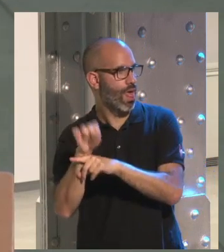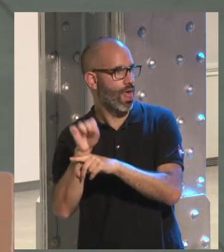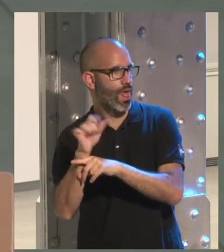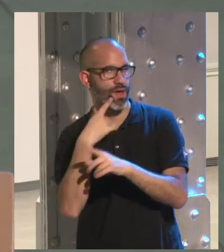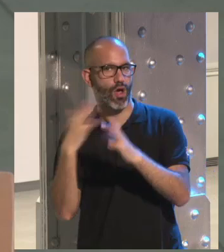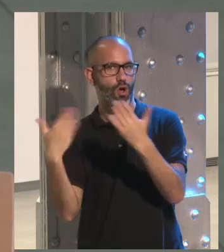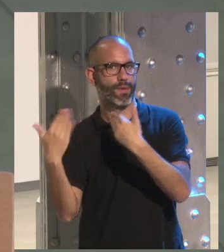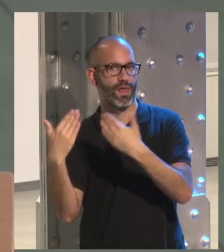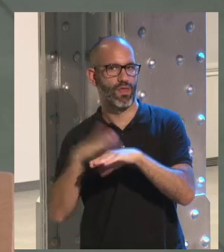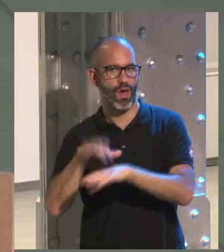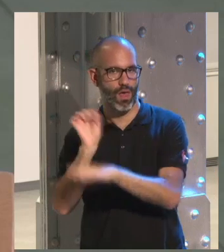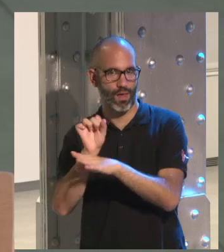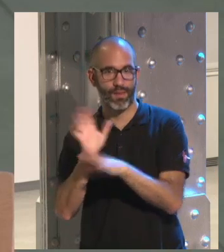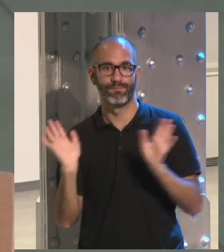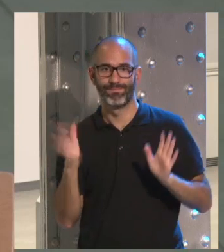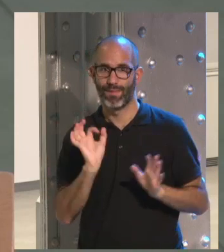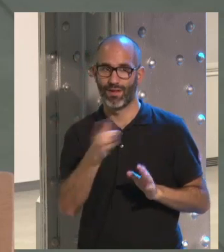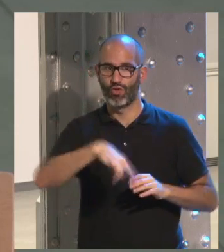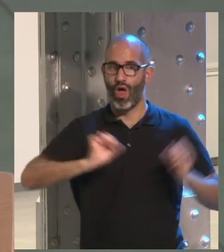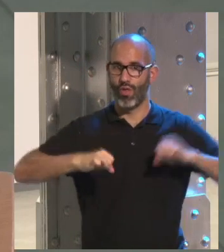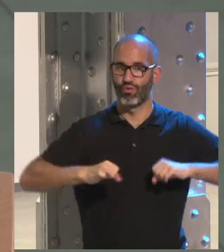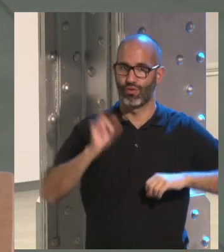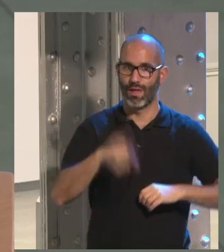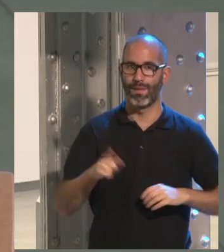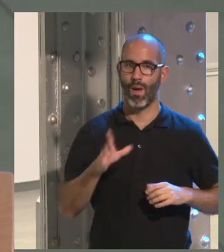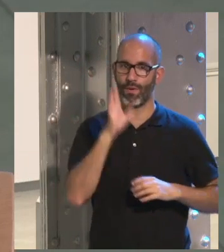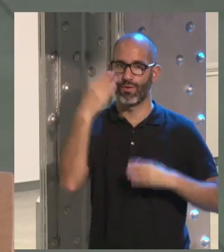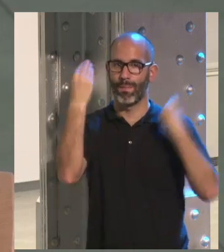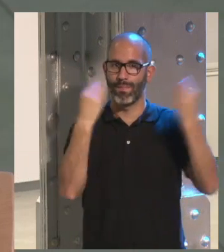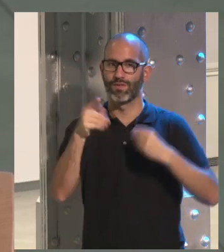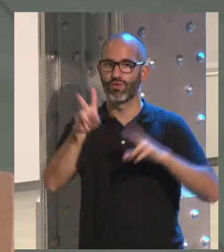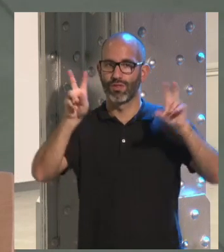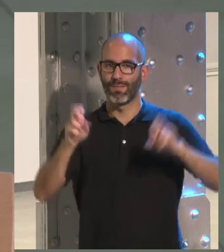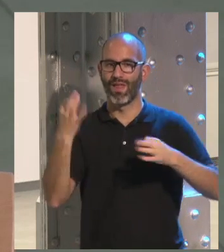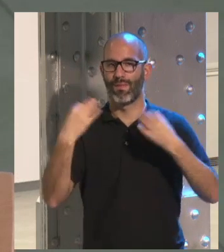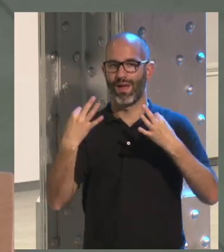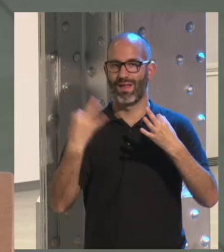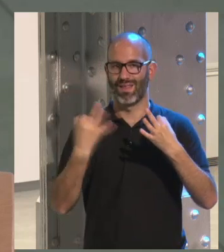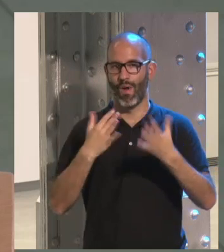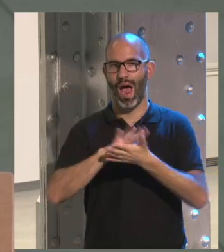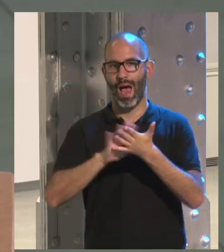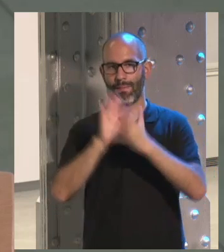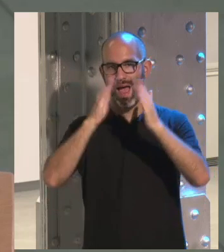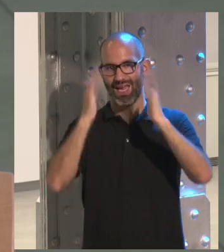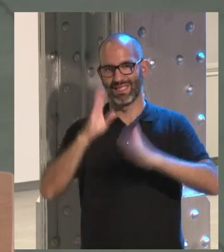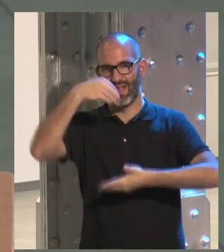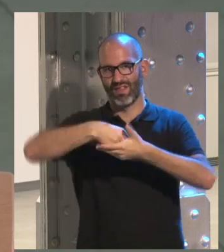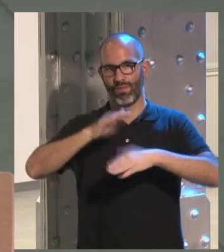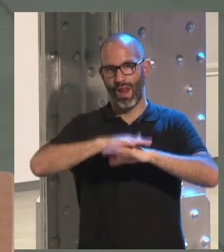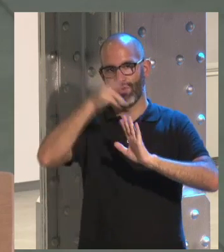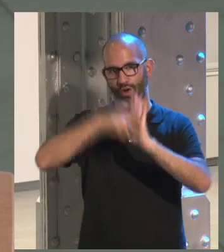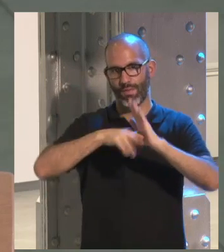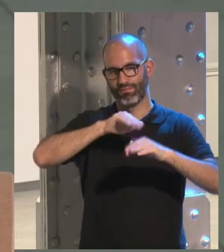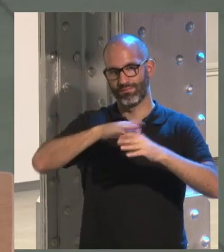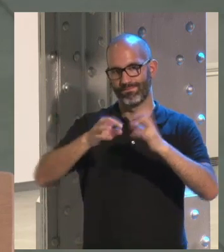la conversación de tu amigo entonces yo creo que es un tema que se tiene que hablar dentro de casa de que a hora de la comida pues el móvil